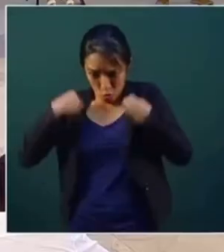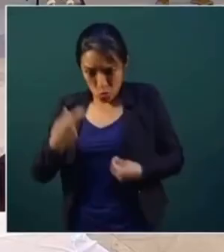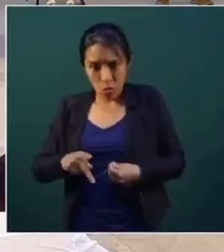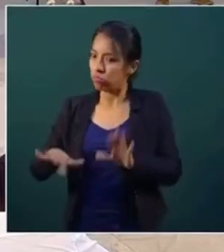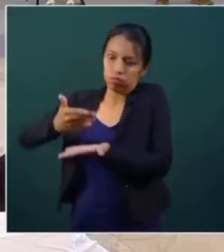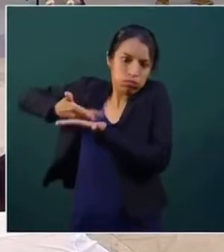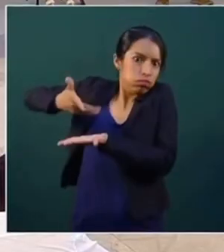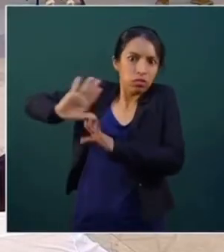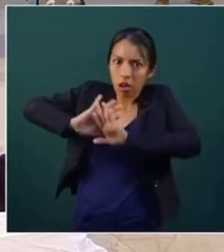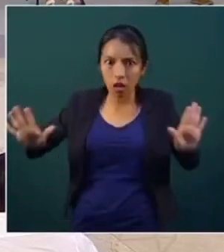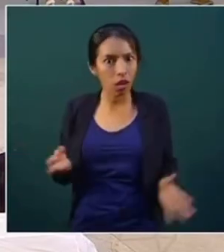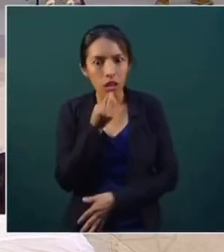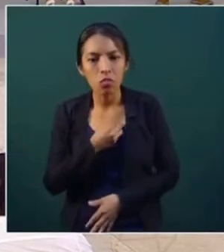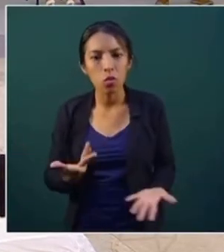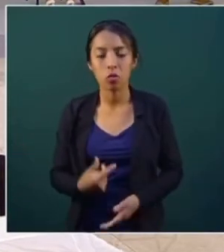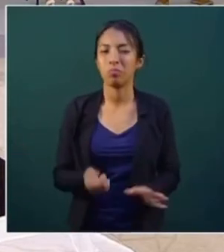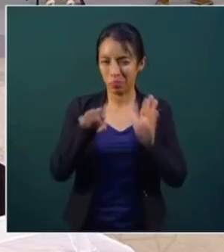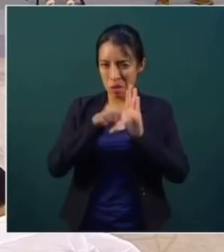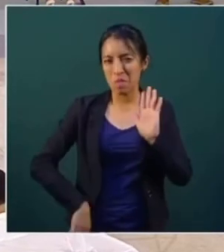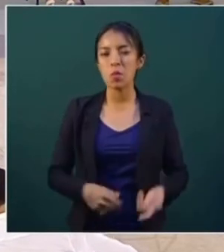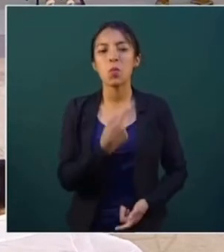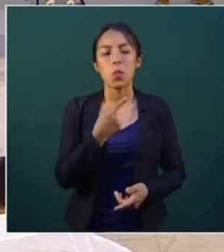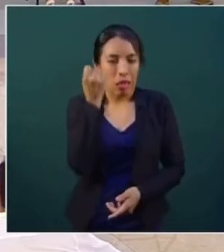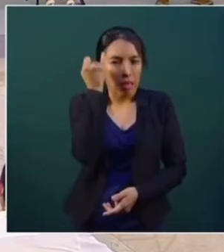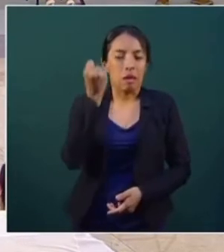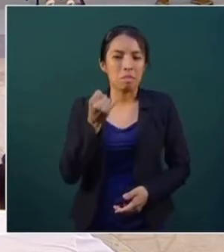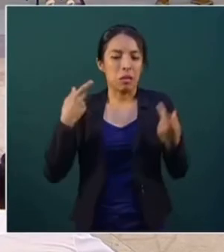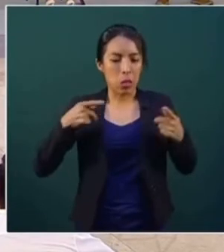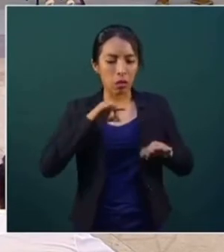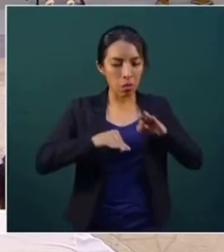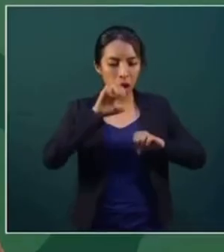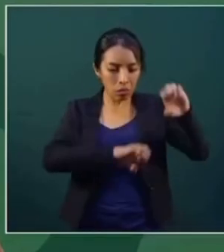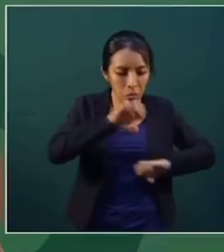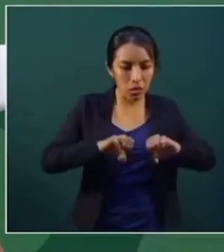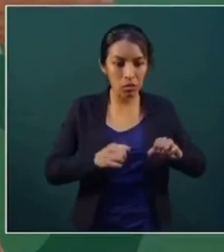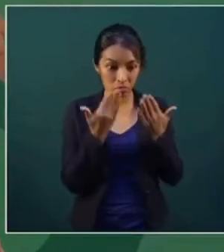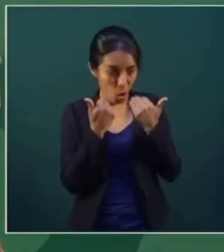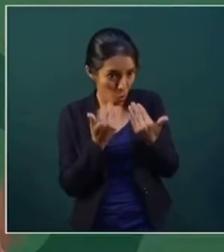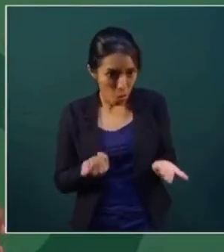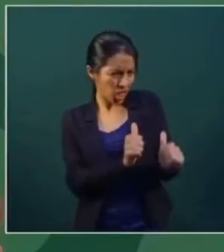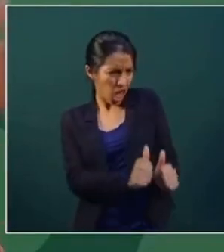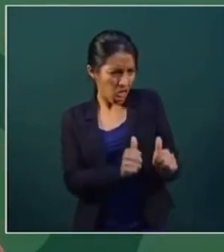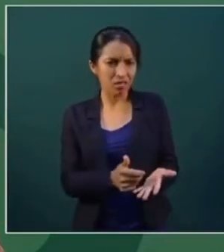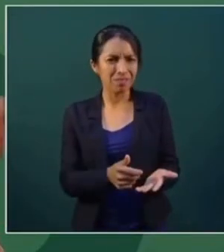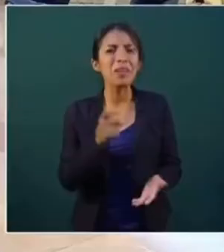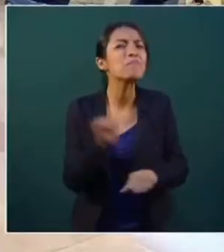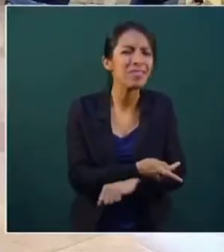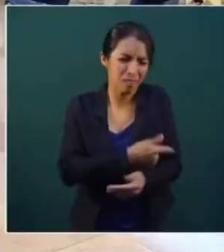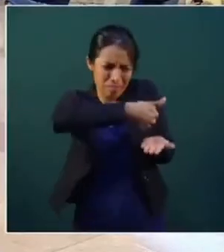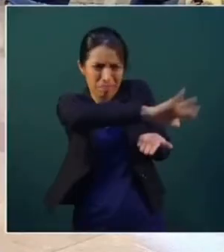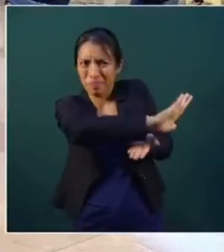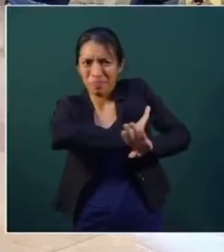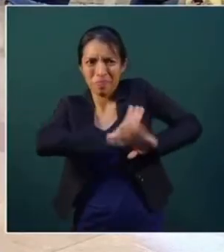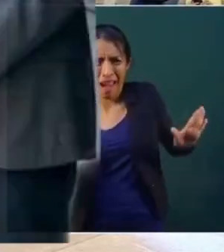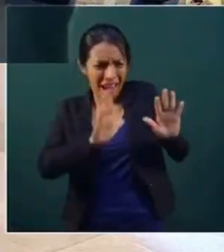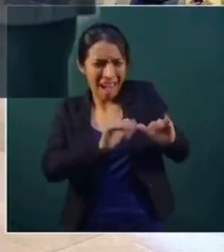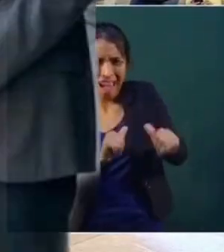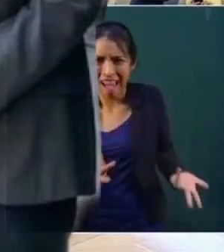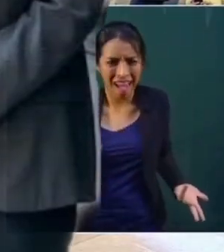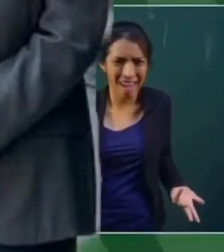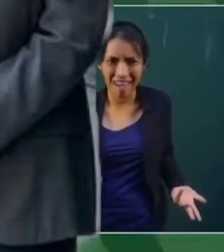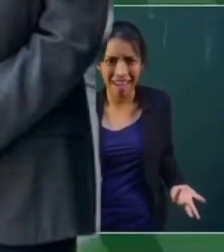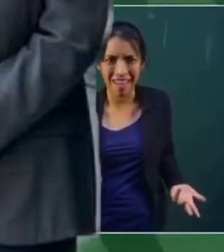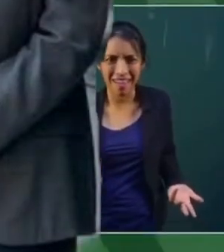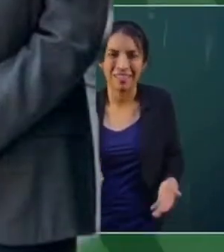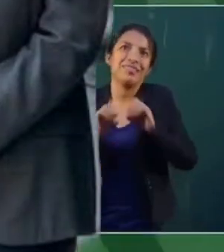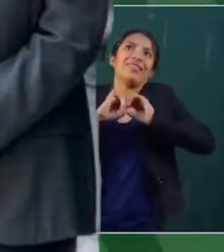afuera. Si alguien trabaja en una empresa y no da resultados, ni modo que lo van a mantener. Lo quitan con más